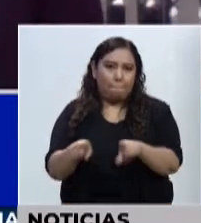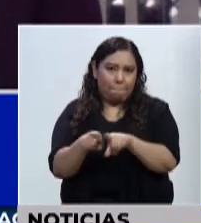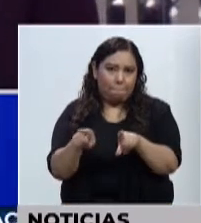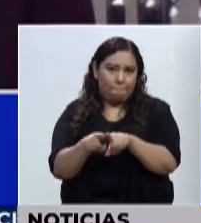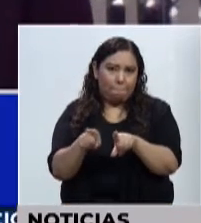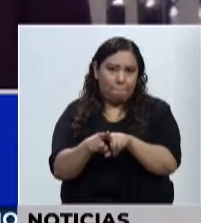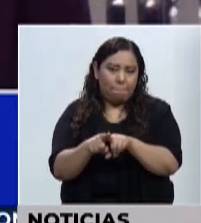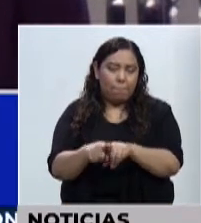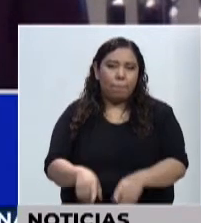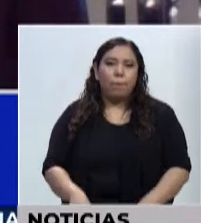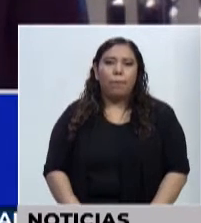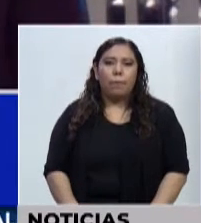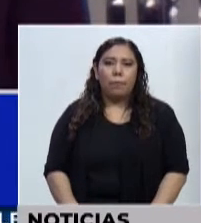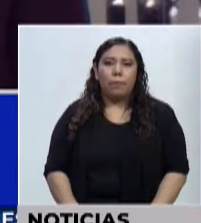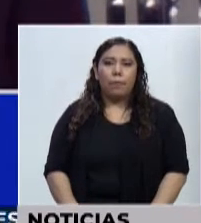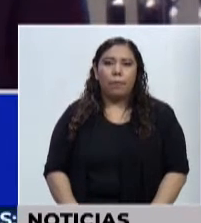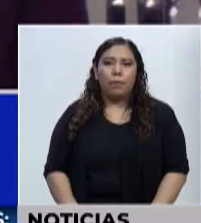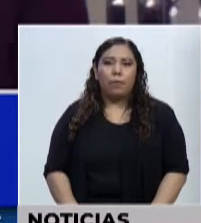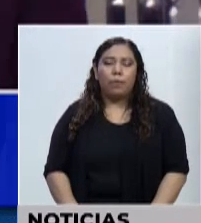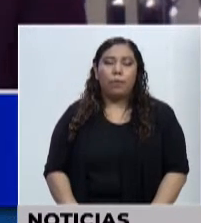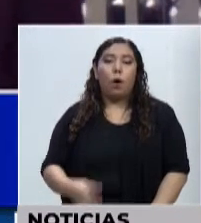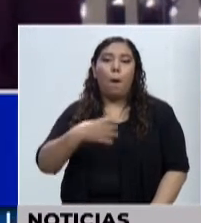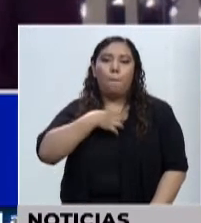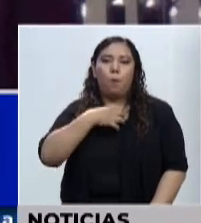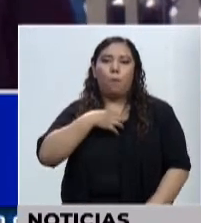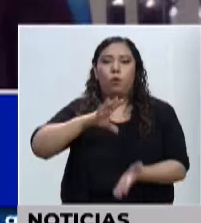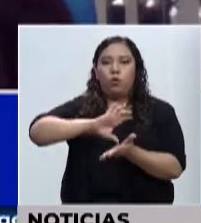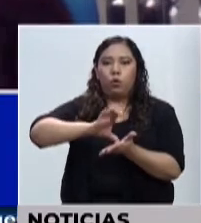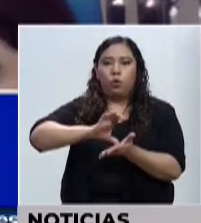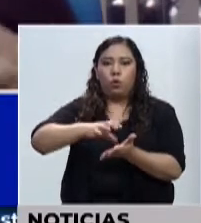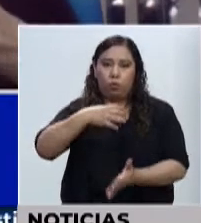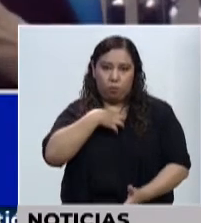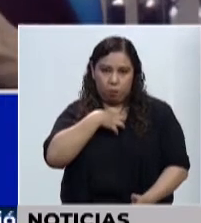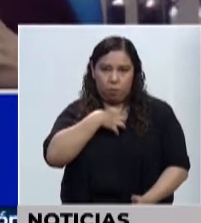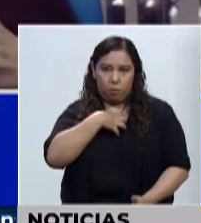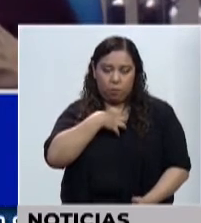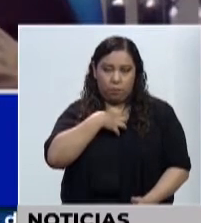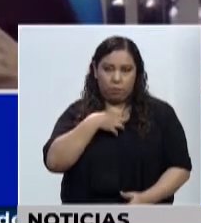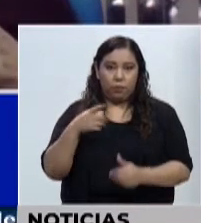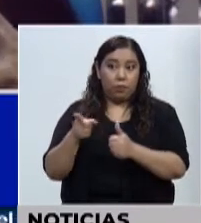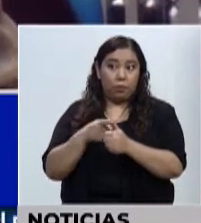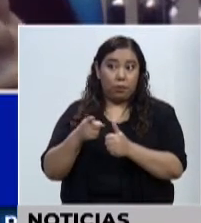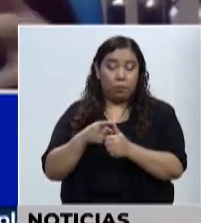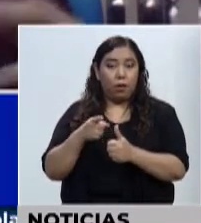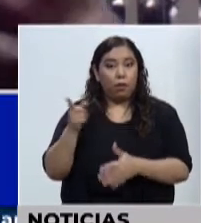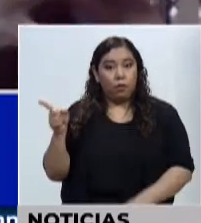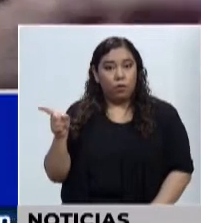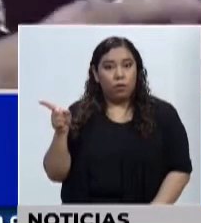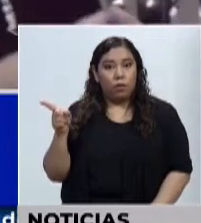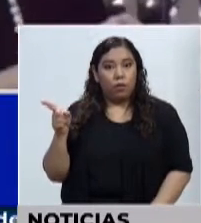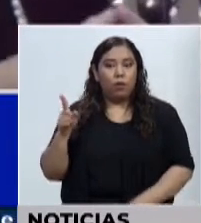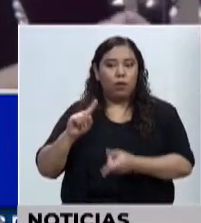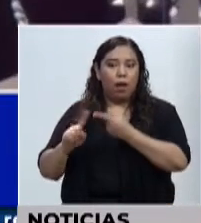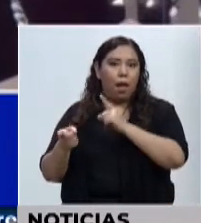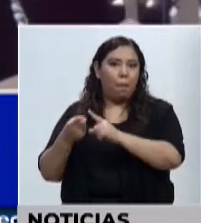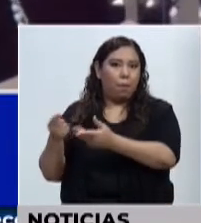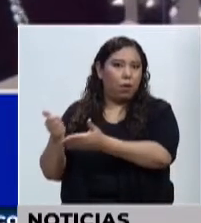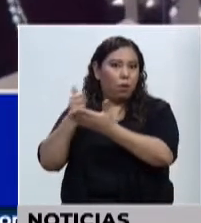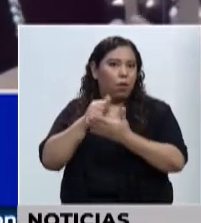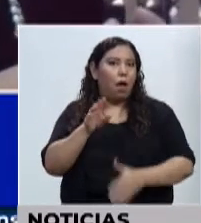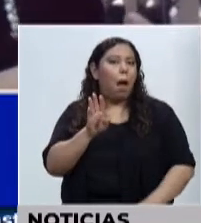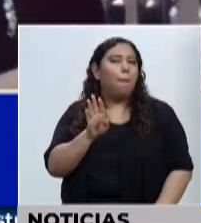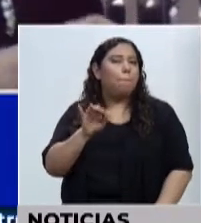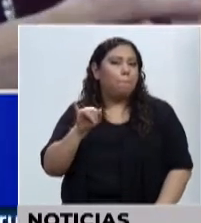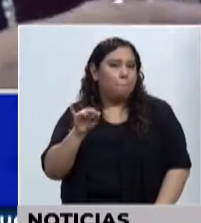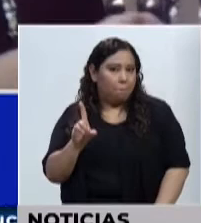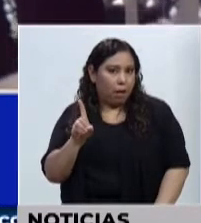tenemos desarrollados cursos propios de la escuela. Primero empezamos haciendo cursos con estos entes que tenemos Alianza.